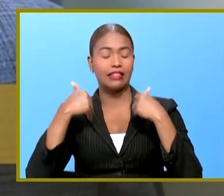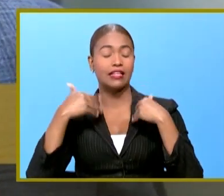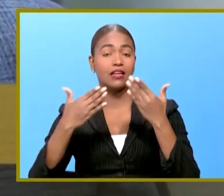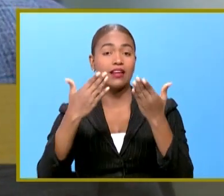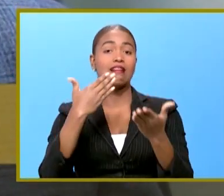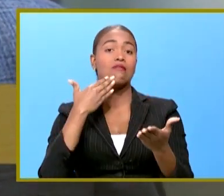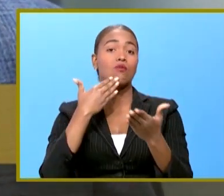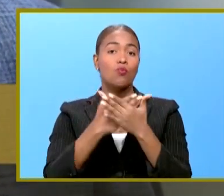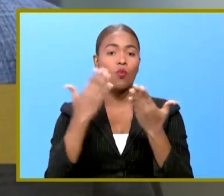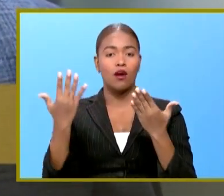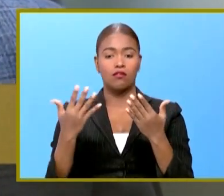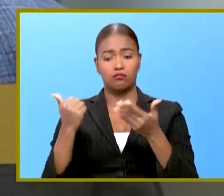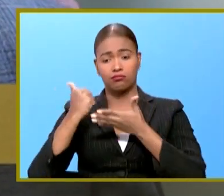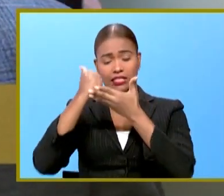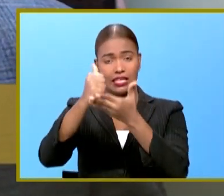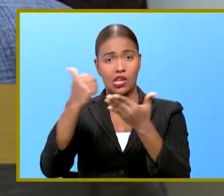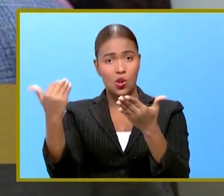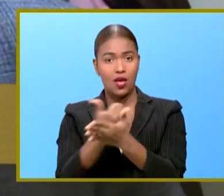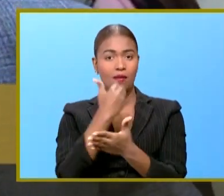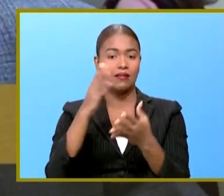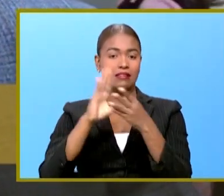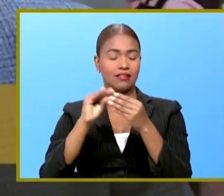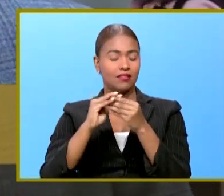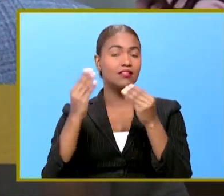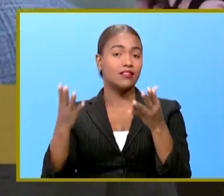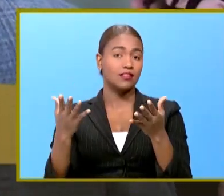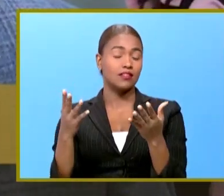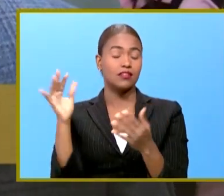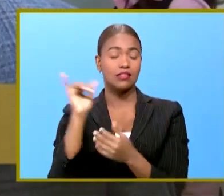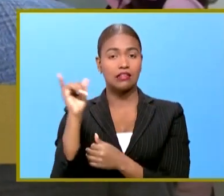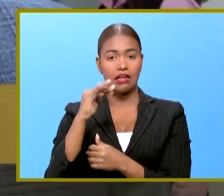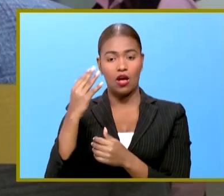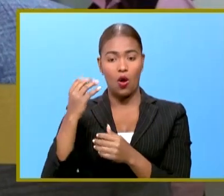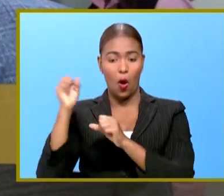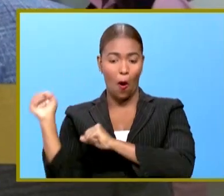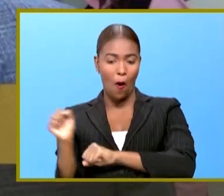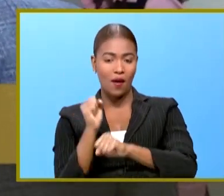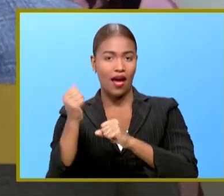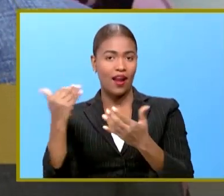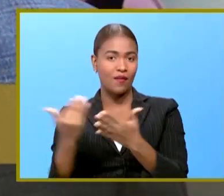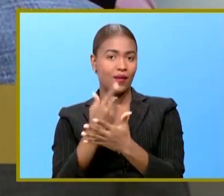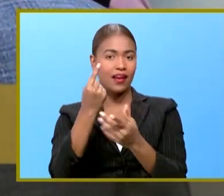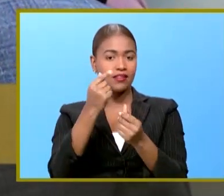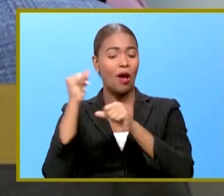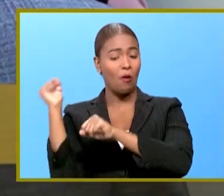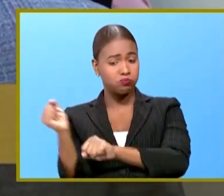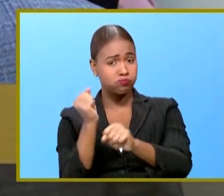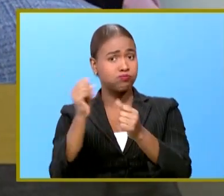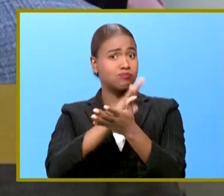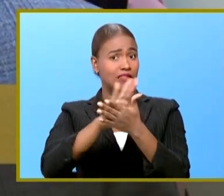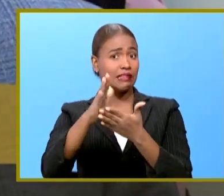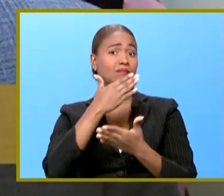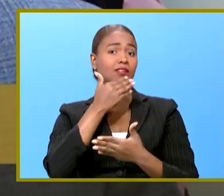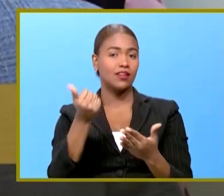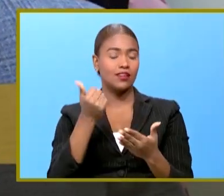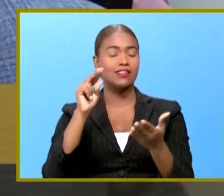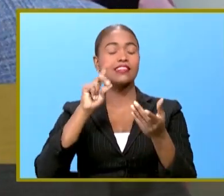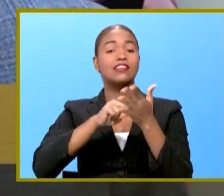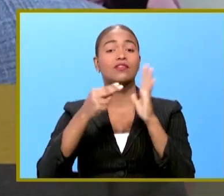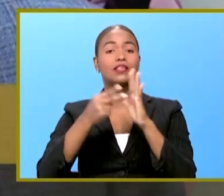con sangre nueva como dice el refrán ecoa nueva barra bien y ha venido con otra